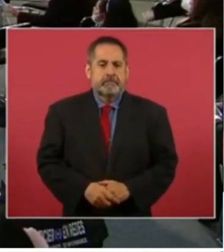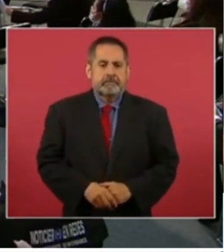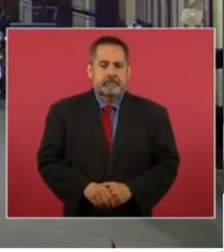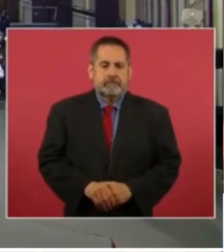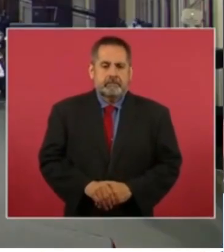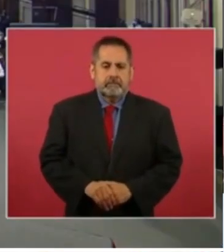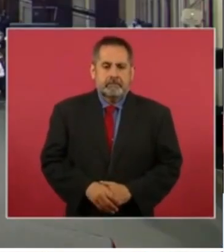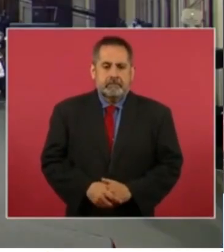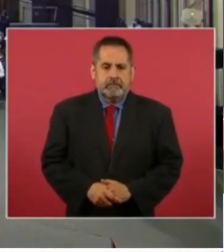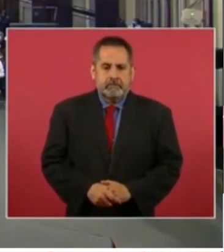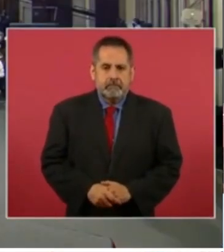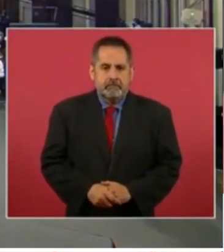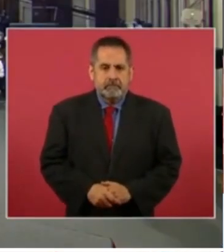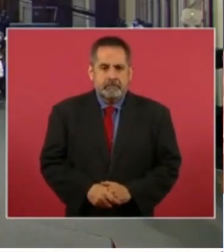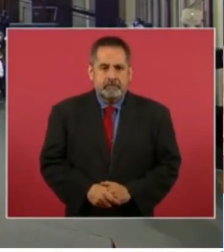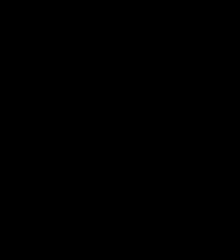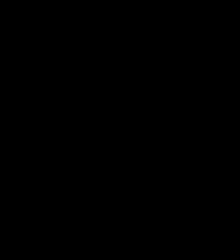vamos contigo chau chau